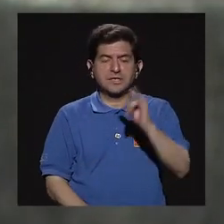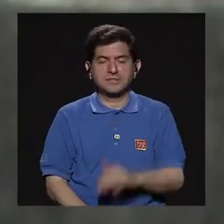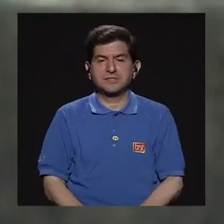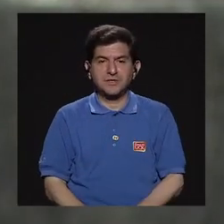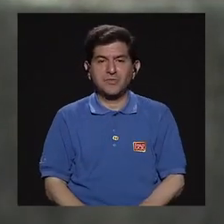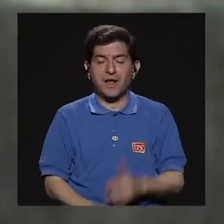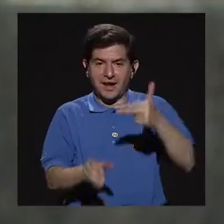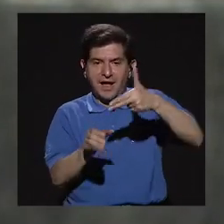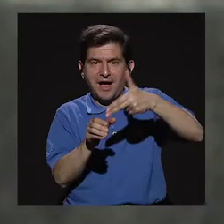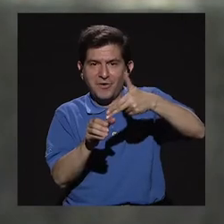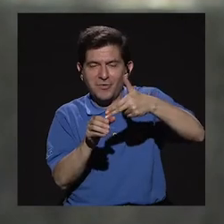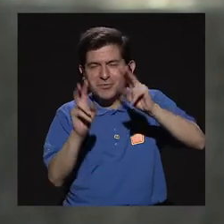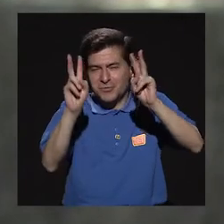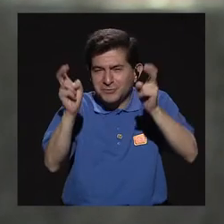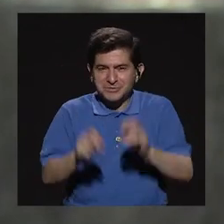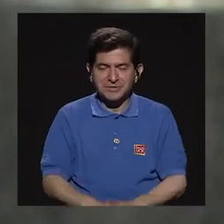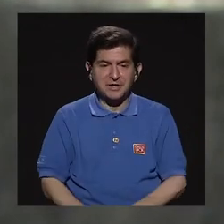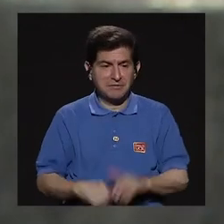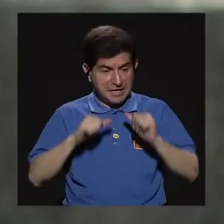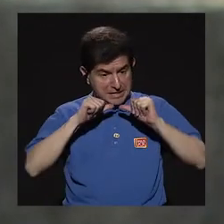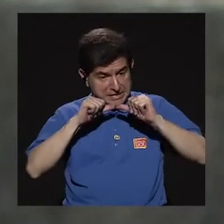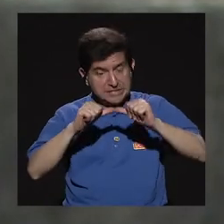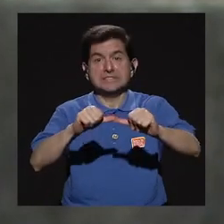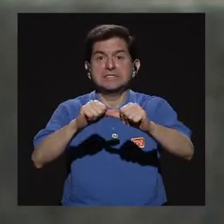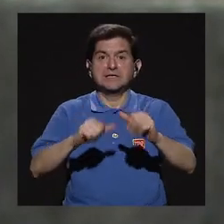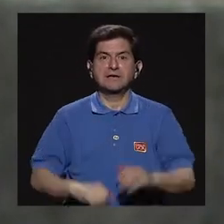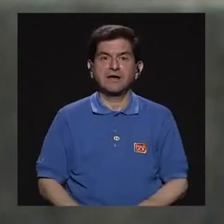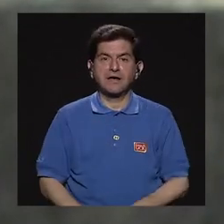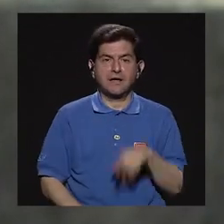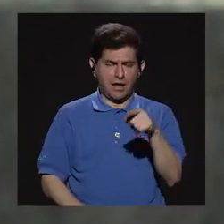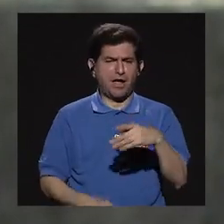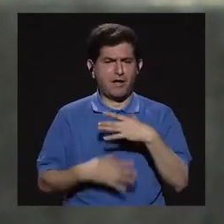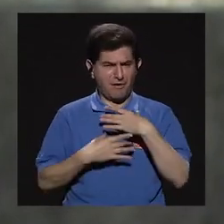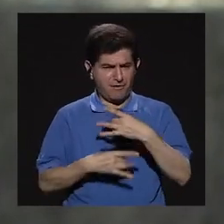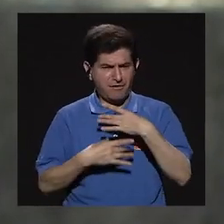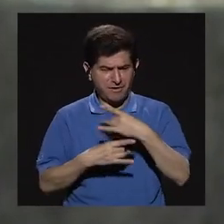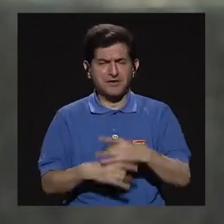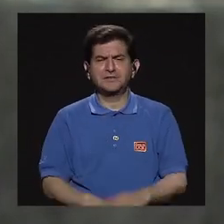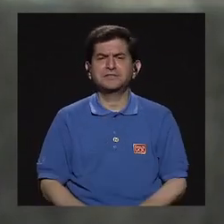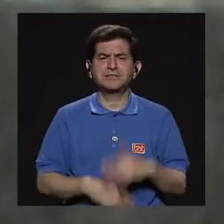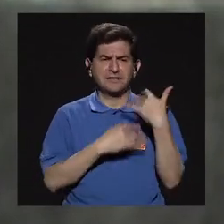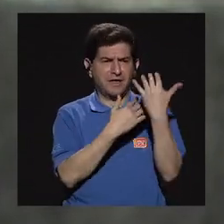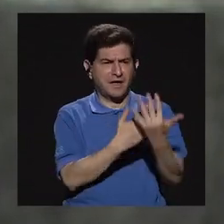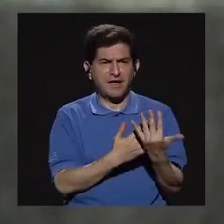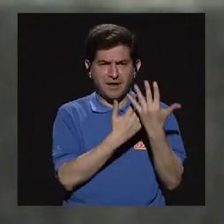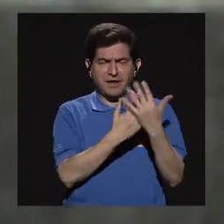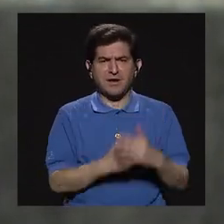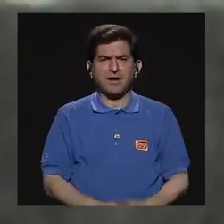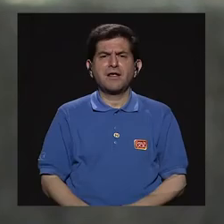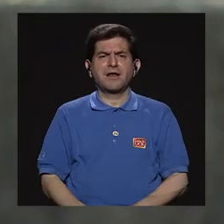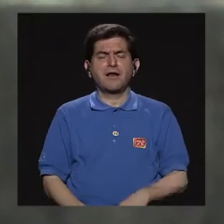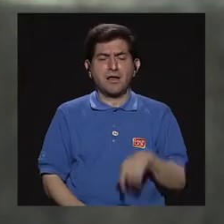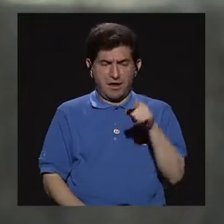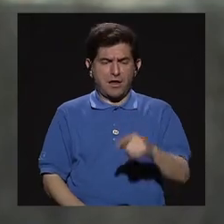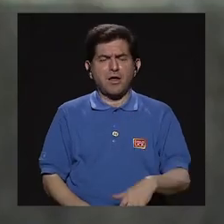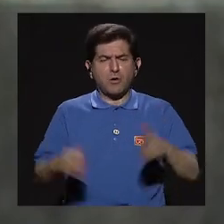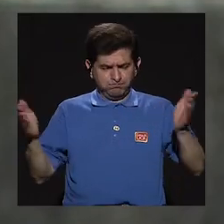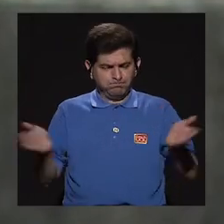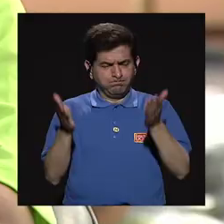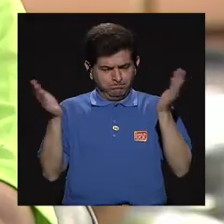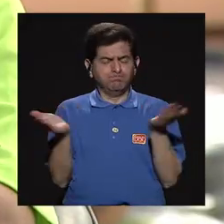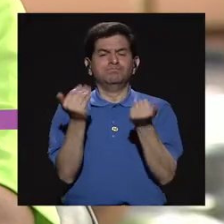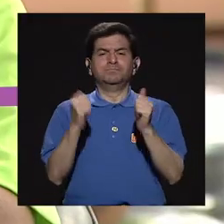echamos gasolina, ¿verdad? Y ya van ellas, ¿verdad? Con muchísimas expectativas, digamos, y mucho empuje, mucha motivación.